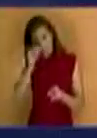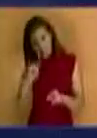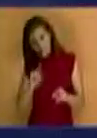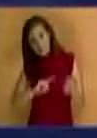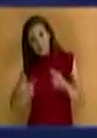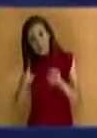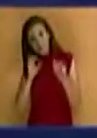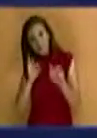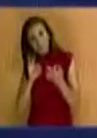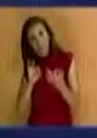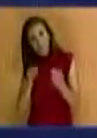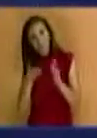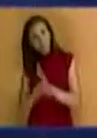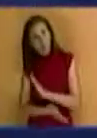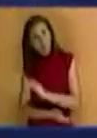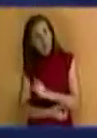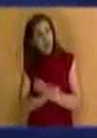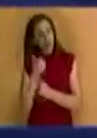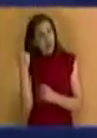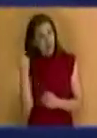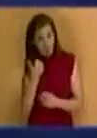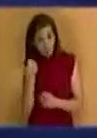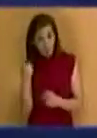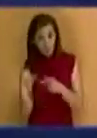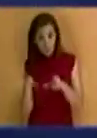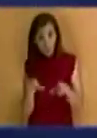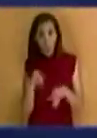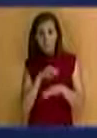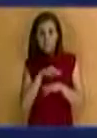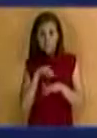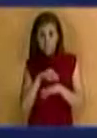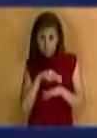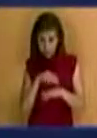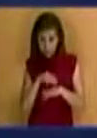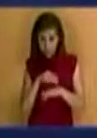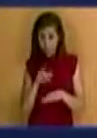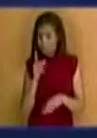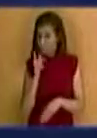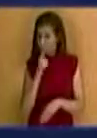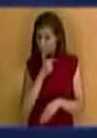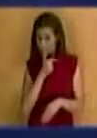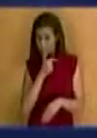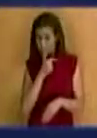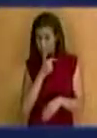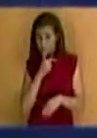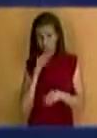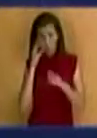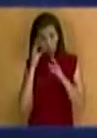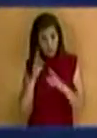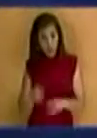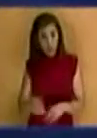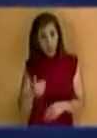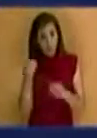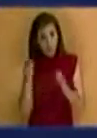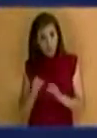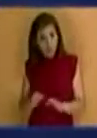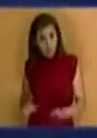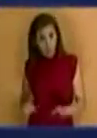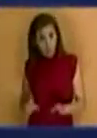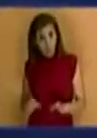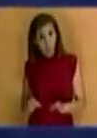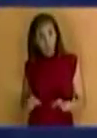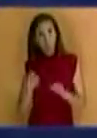de forma puntual, la situación en que se está presentando es que el Ministerio de Transporte no reconoce esta medida que ustedes estarían aplicando de cierre